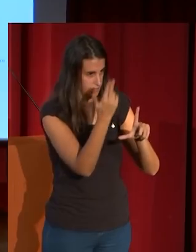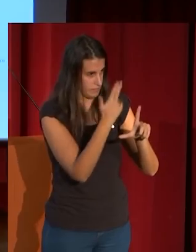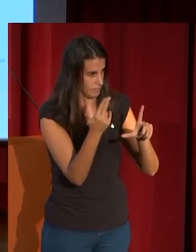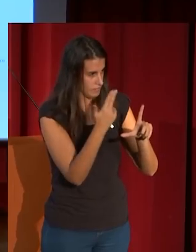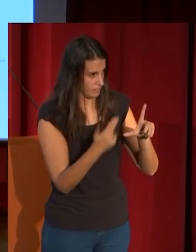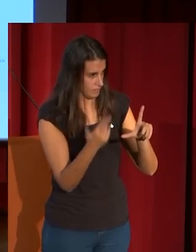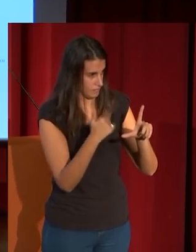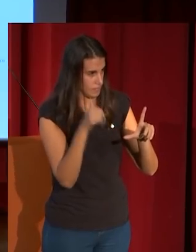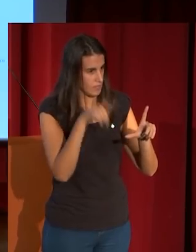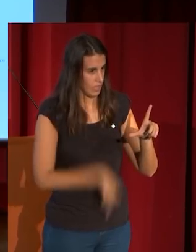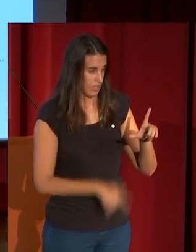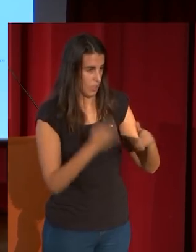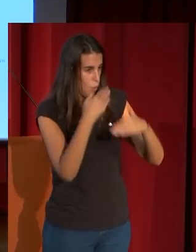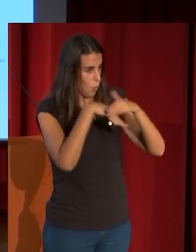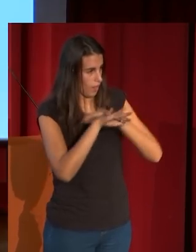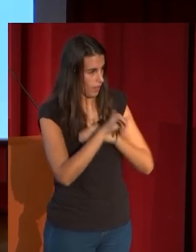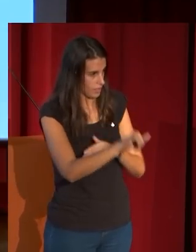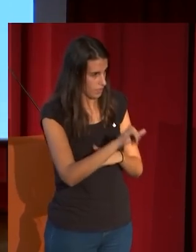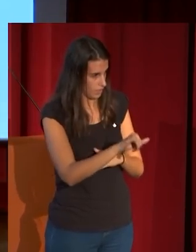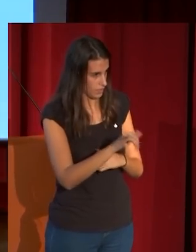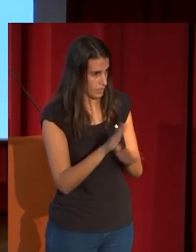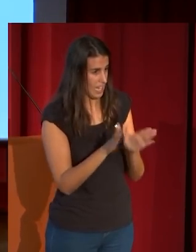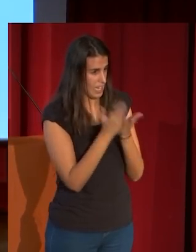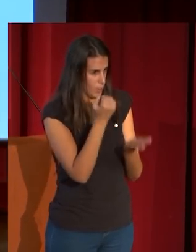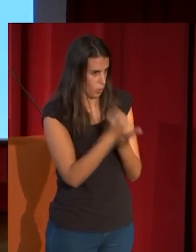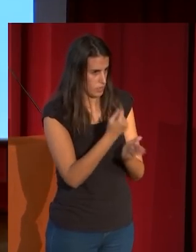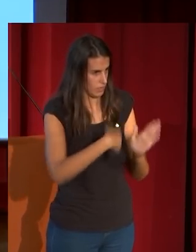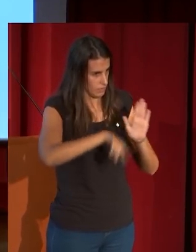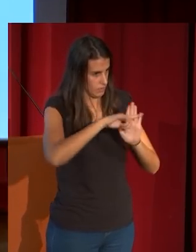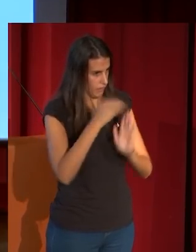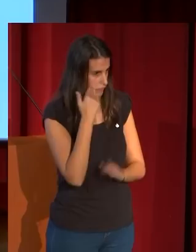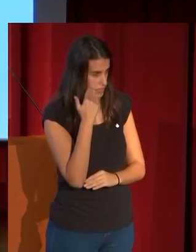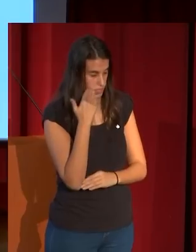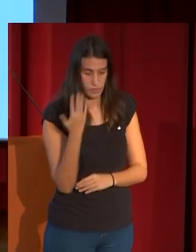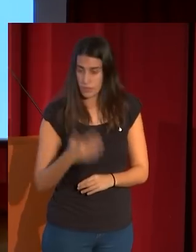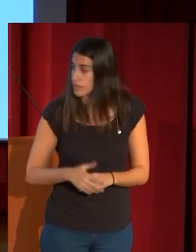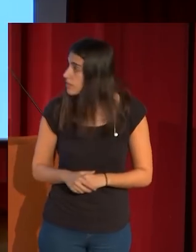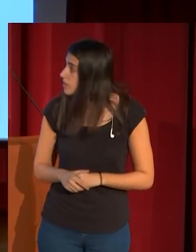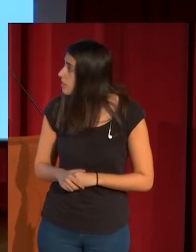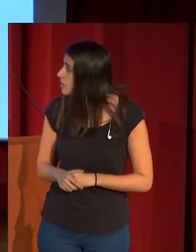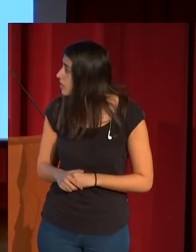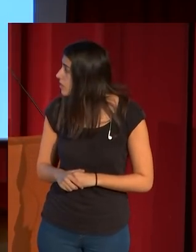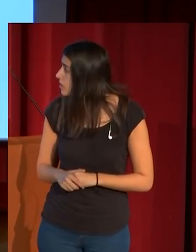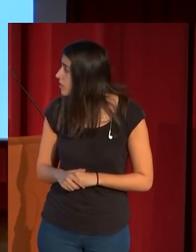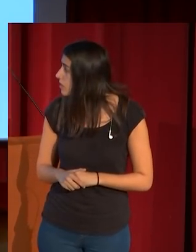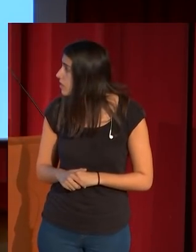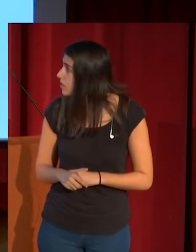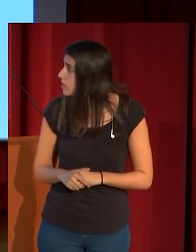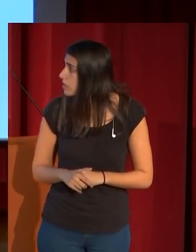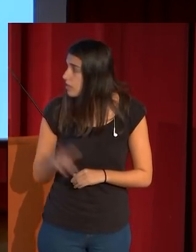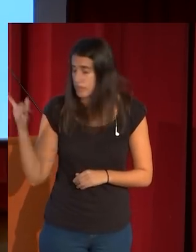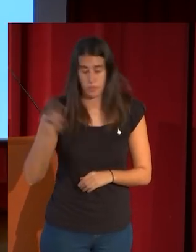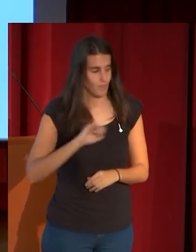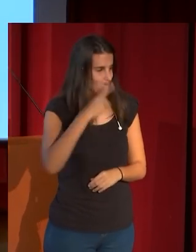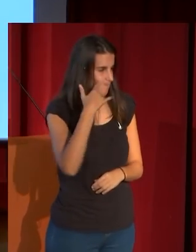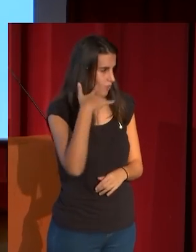repetidas en el Museo del Prado, documentadas en el libro de copistas, o esta magnífica, quizá la de mayor empaque de todas,